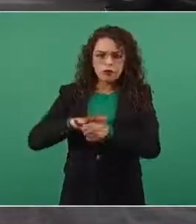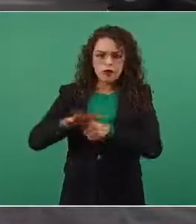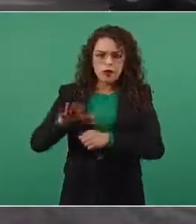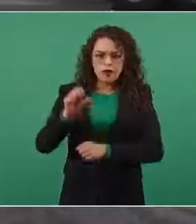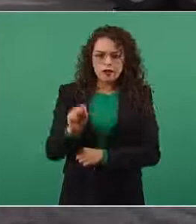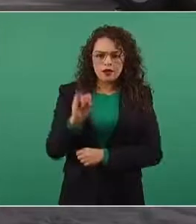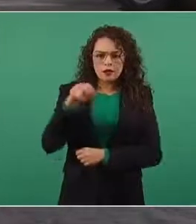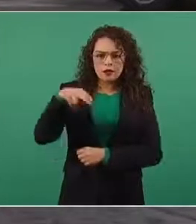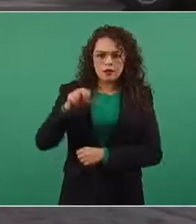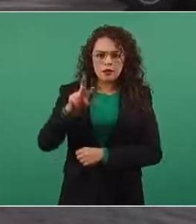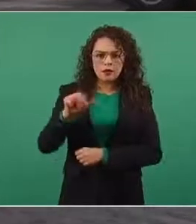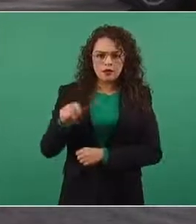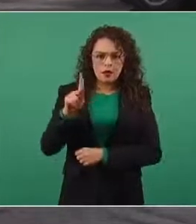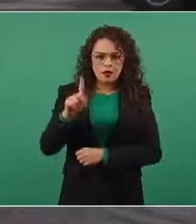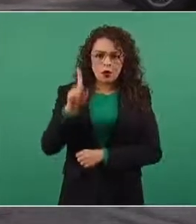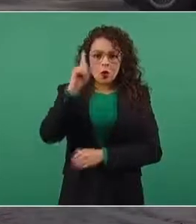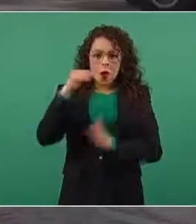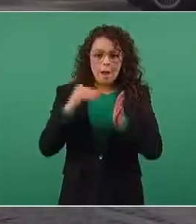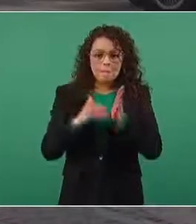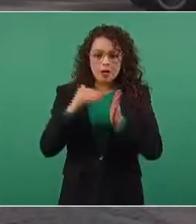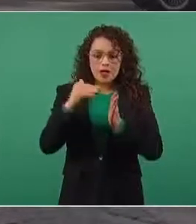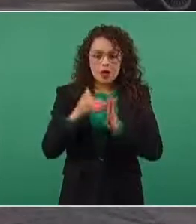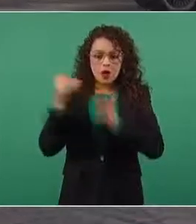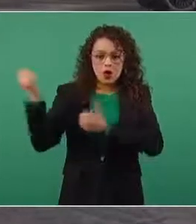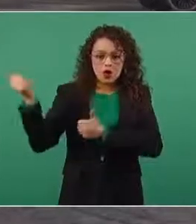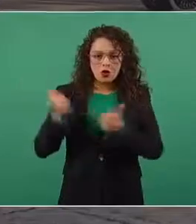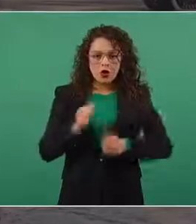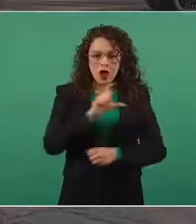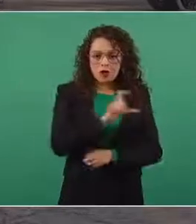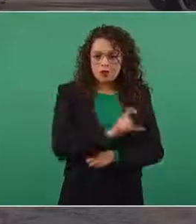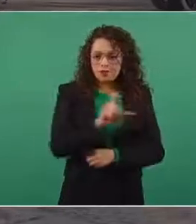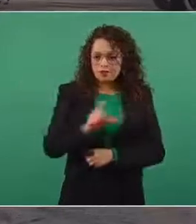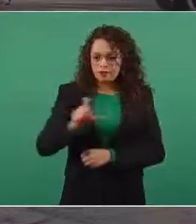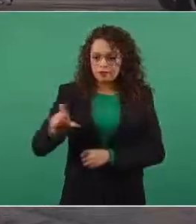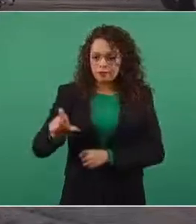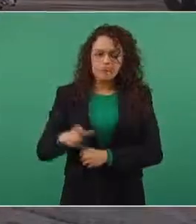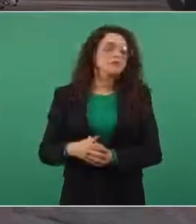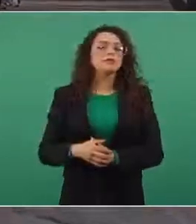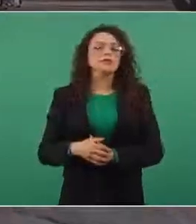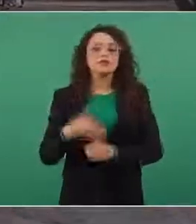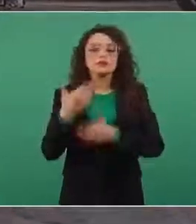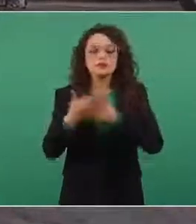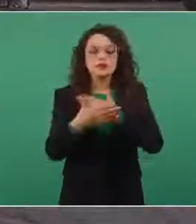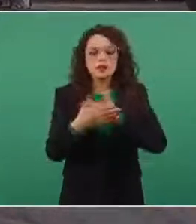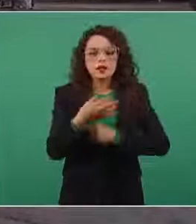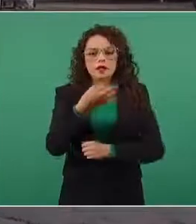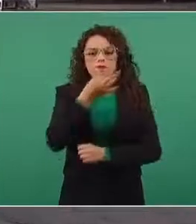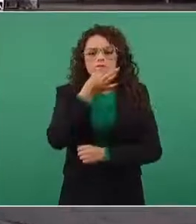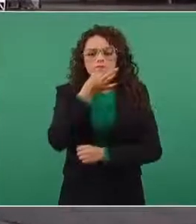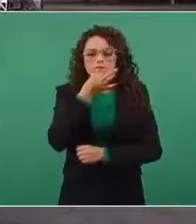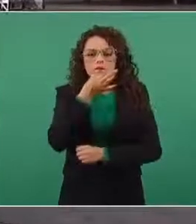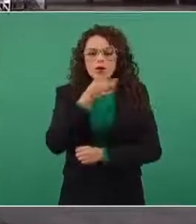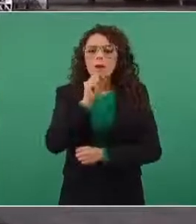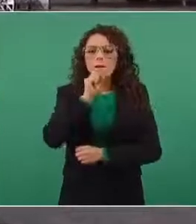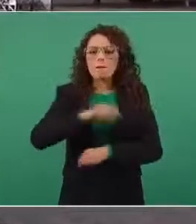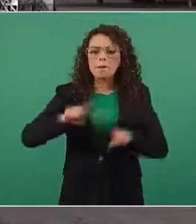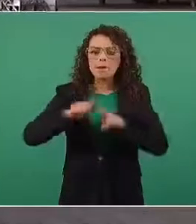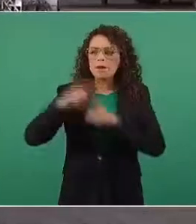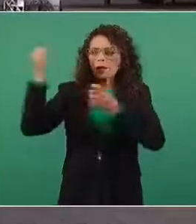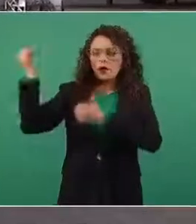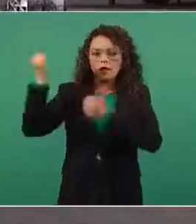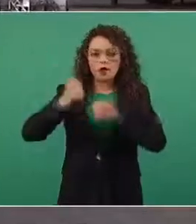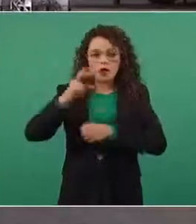millón de dosis, señor presidente. Y en unos minutos estaremos también recibiendo el segundo